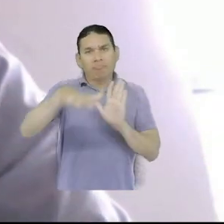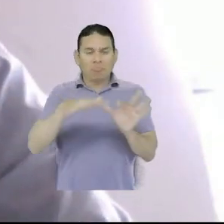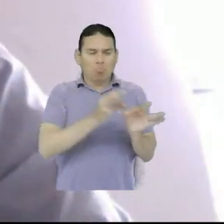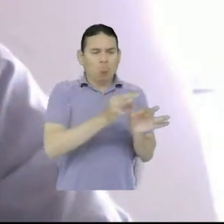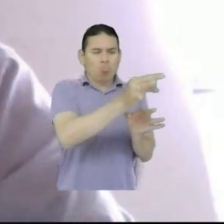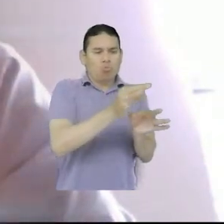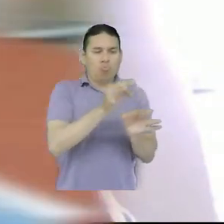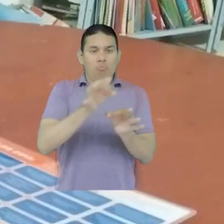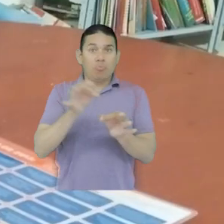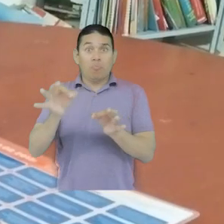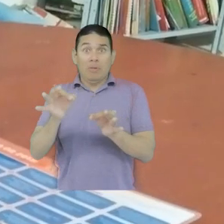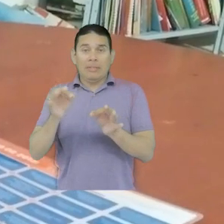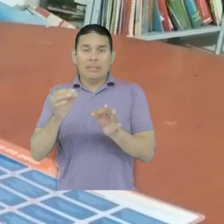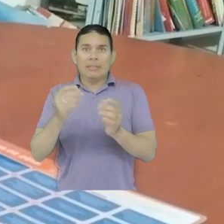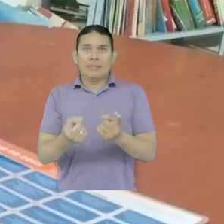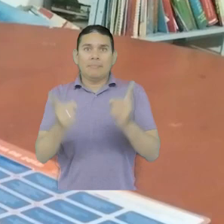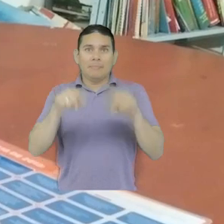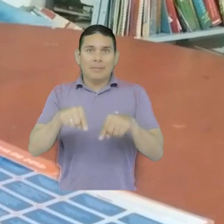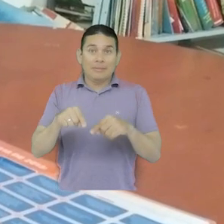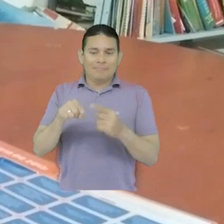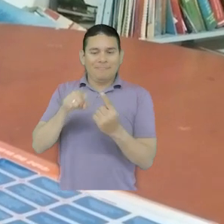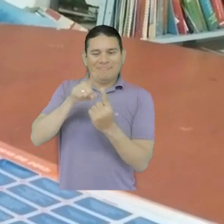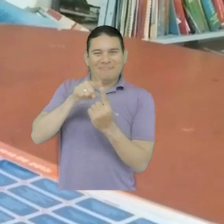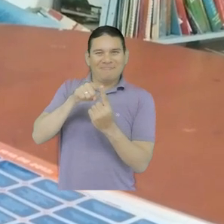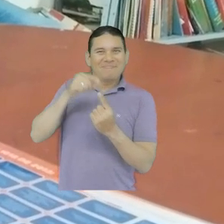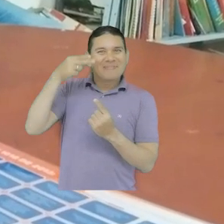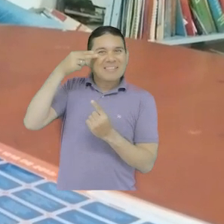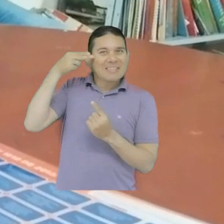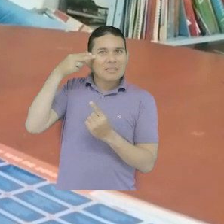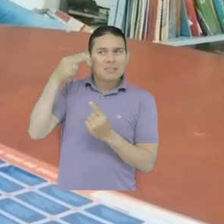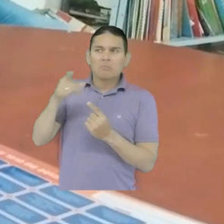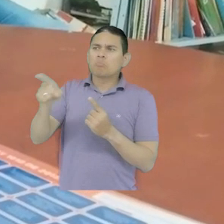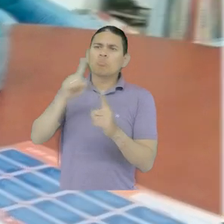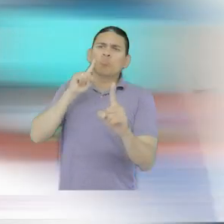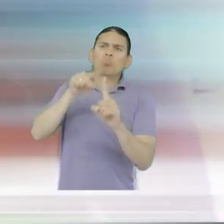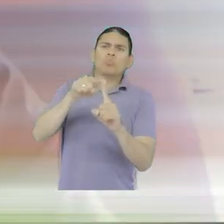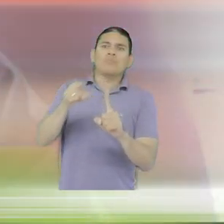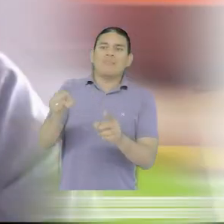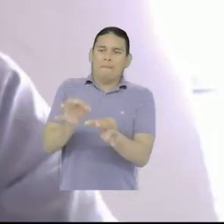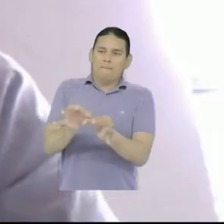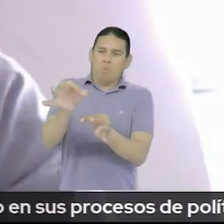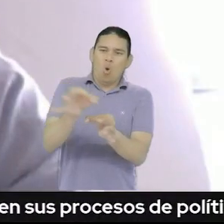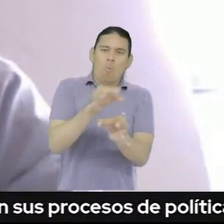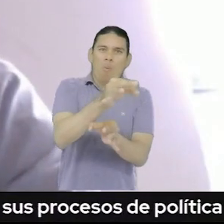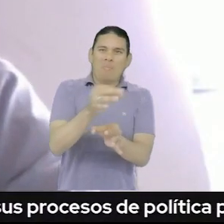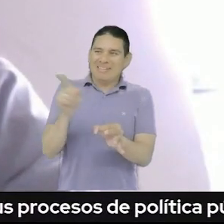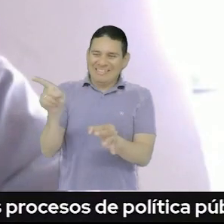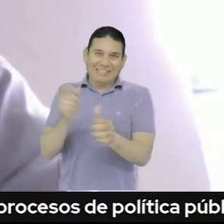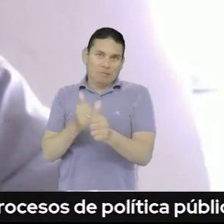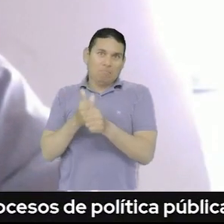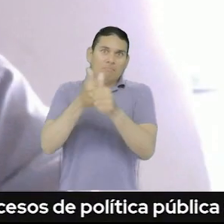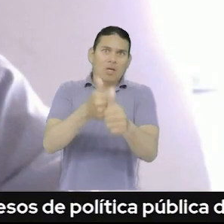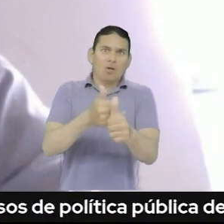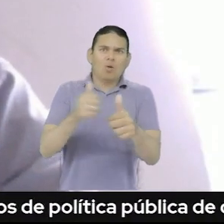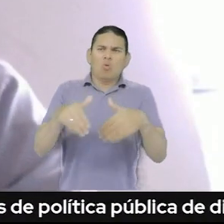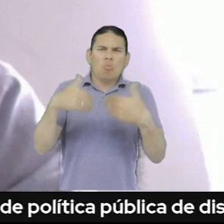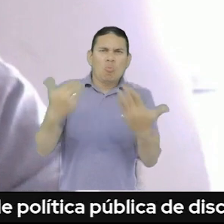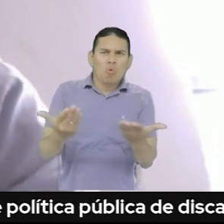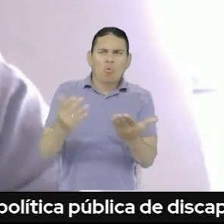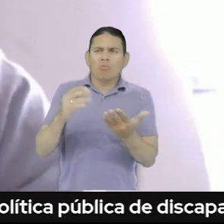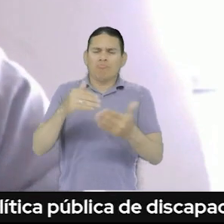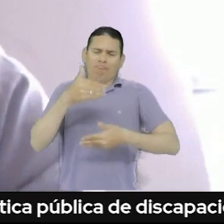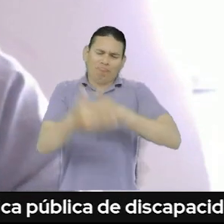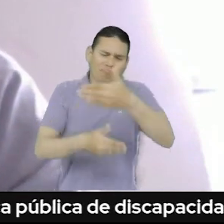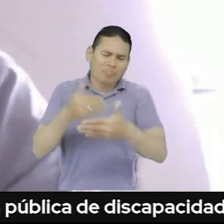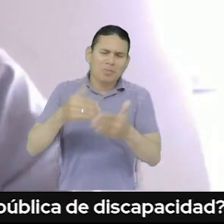los territorios y me gustaría precisamente, Genzi, preguntarte ¿qué se busca implementar en los territorios con el acompañamiento en sus